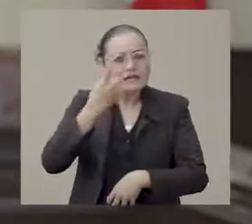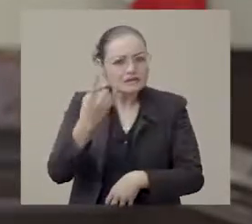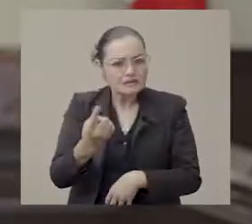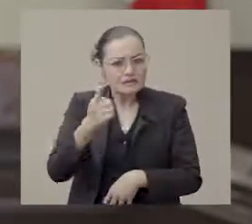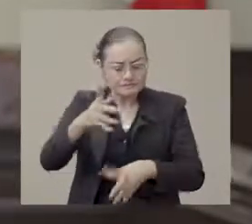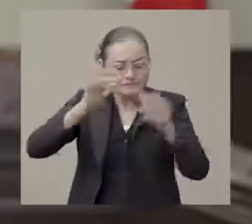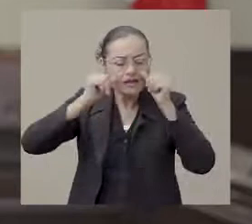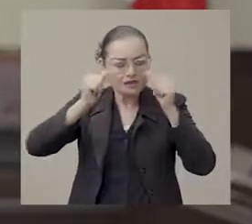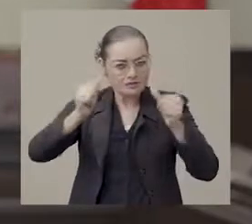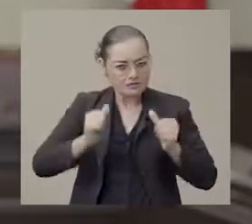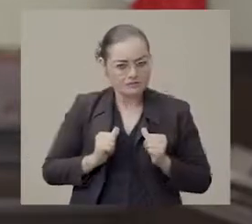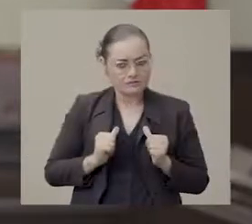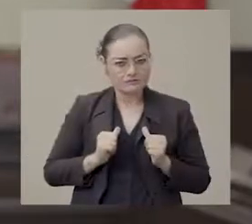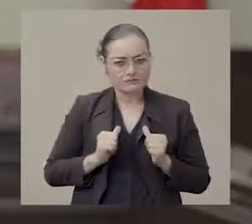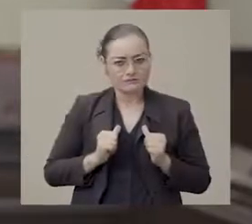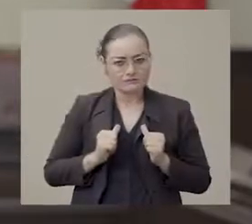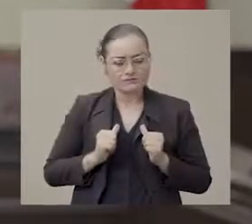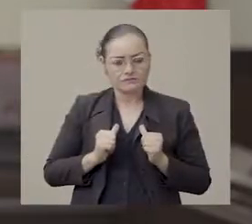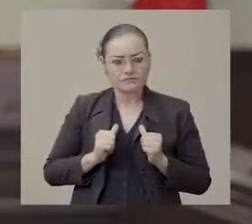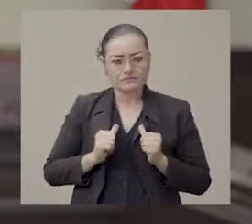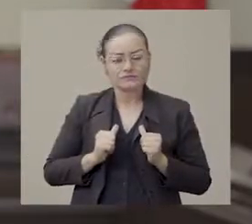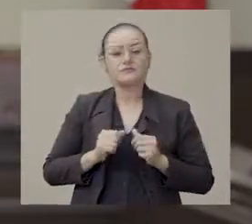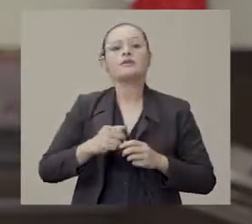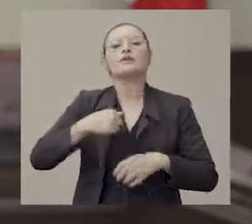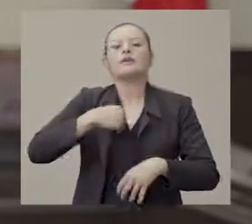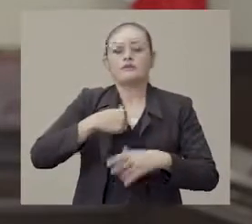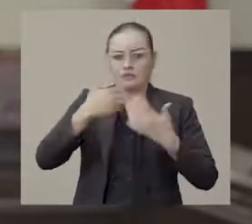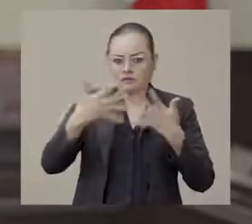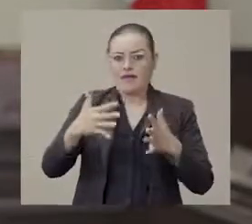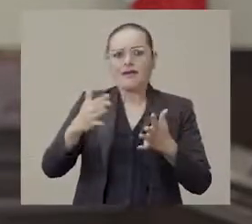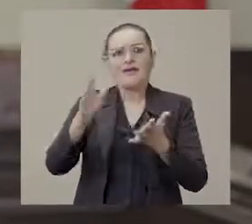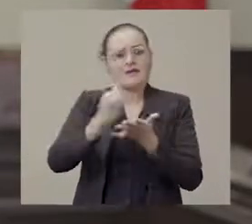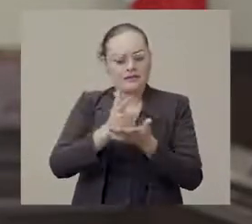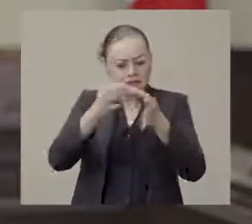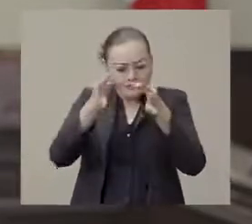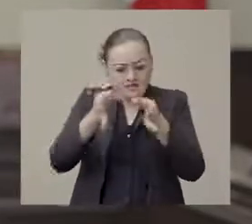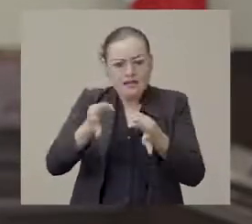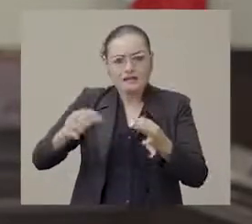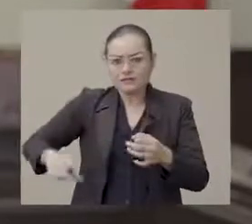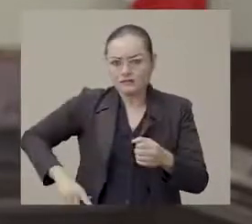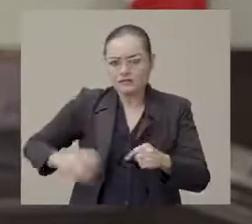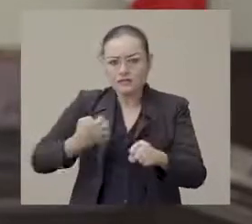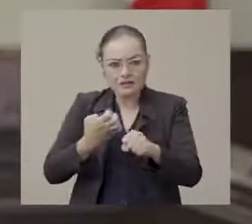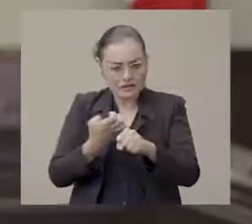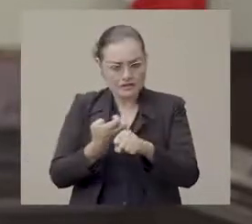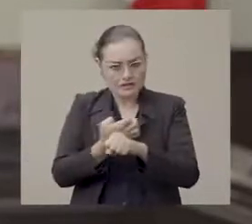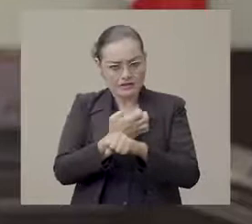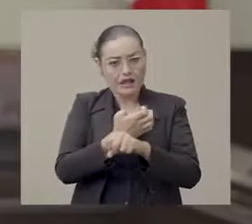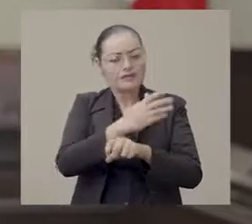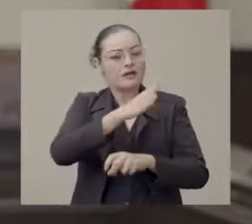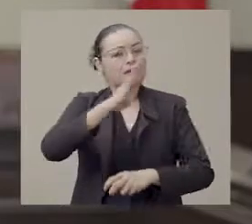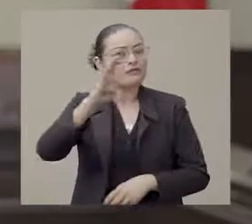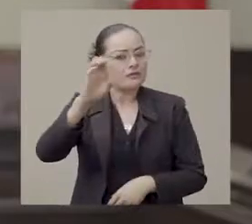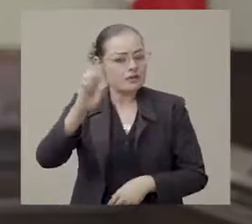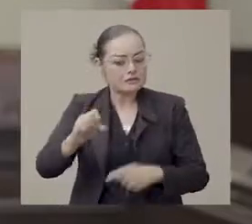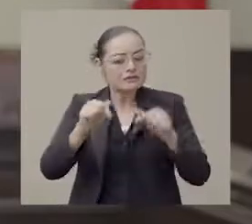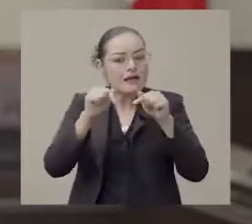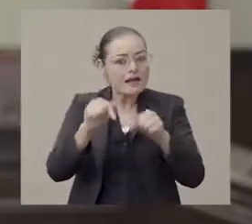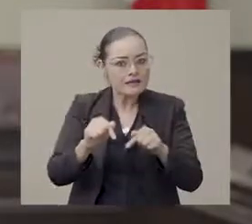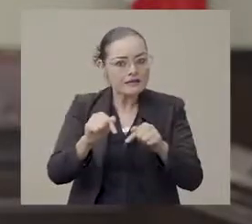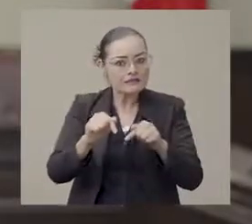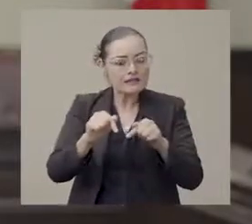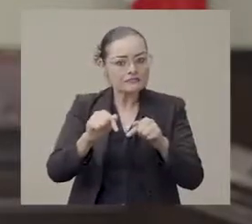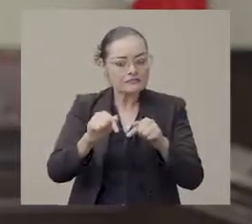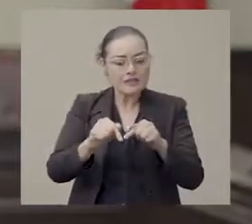Salud. Les pido por favor su atención. He expedido y publicado en el Boletín Oficial del Gobierno de Baja California Sur